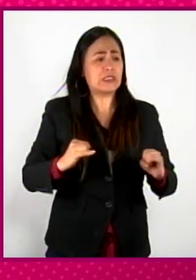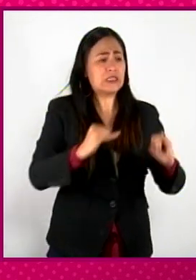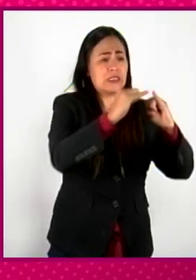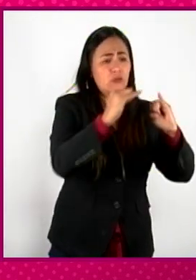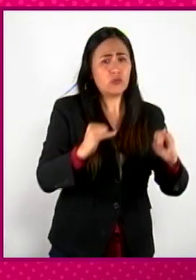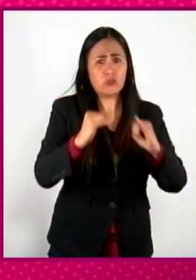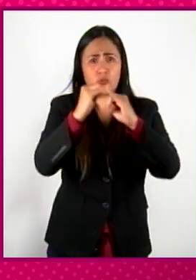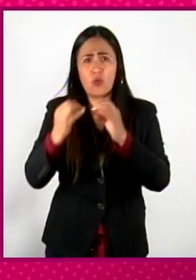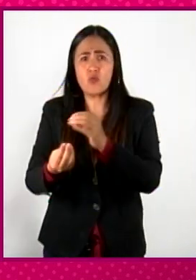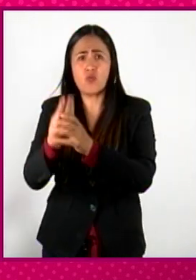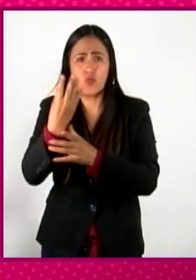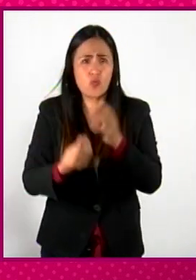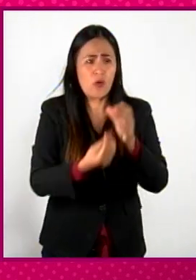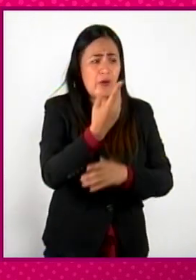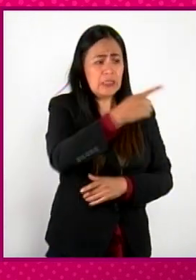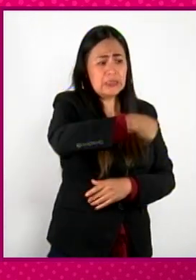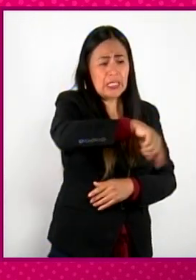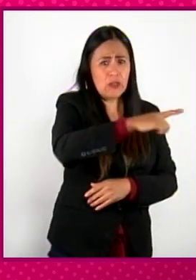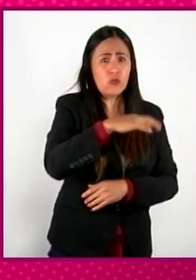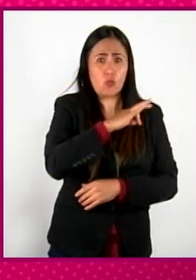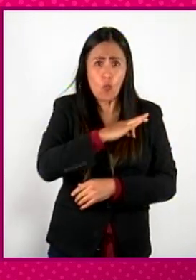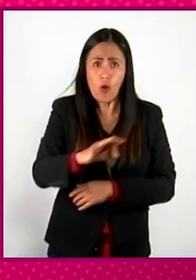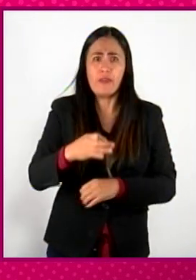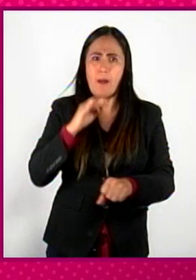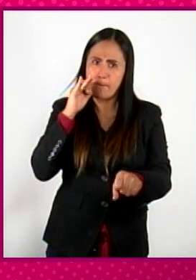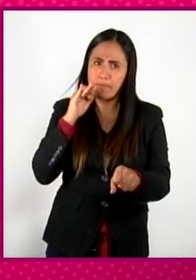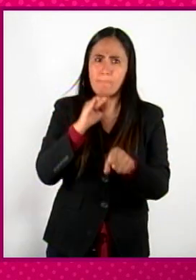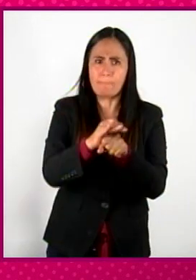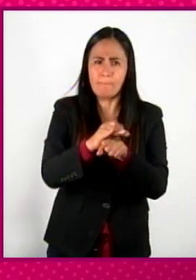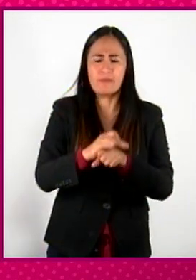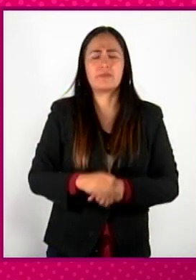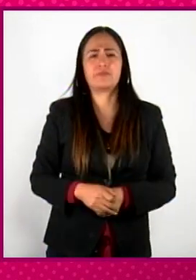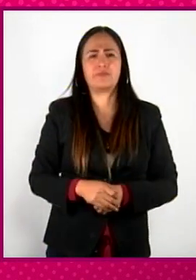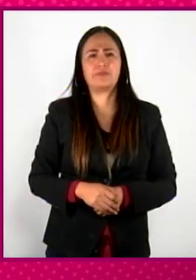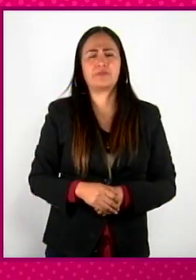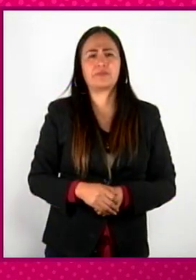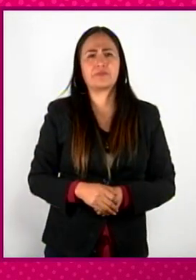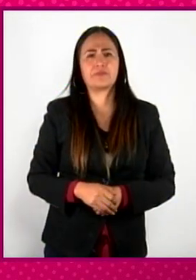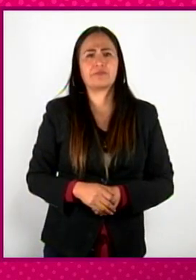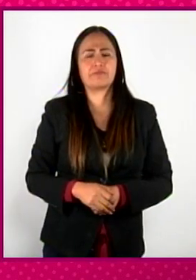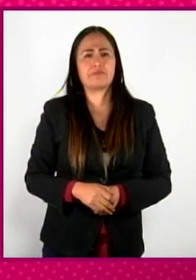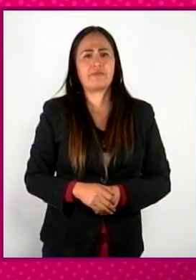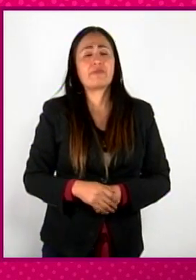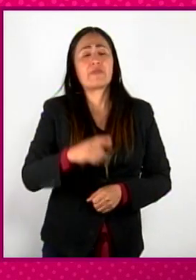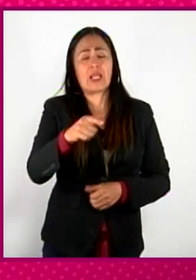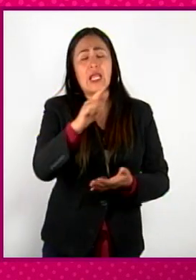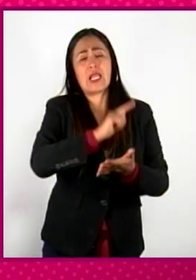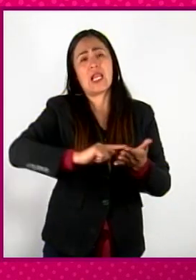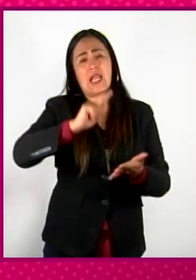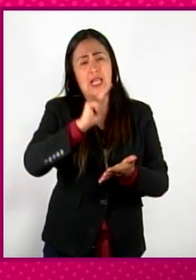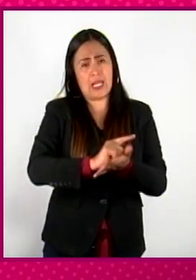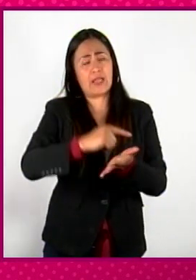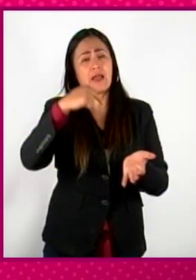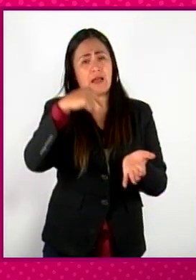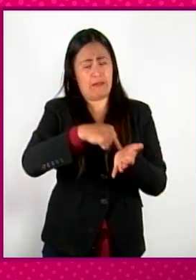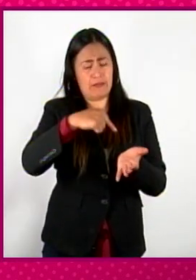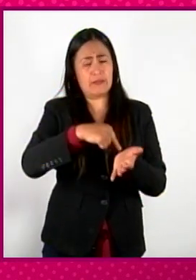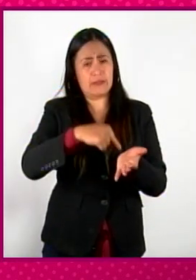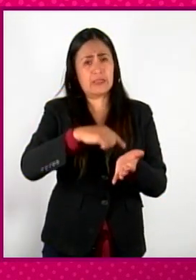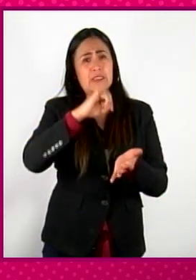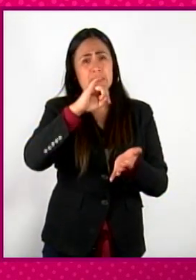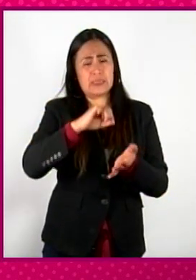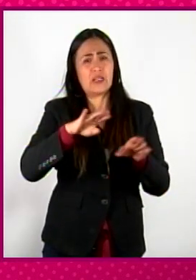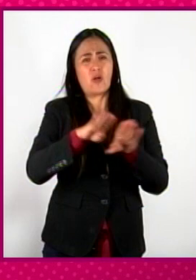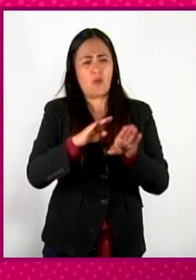permitían a los indígenas defenderse. Por ejemplo, los colocó en un estatuto jurídico que era el de